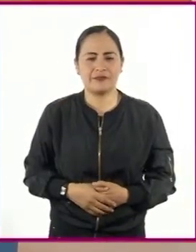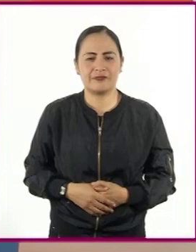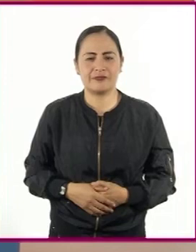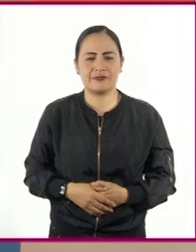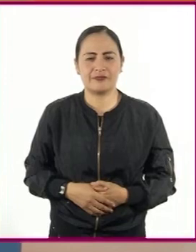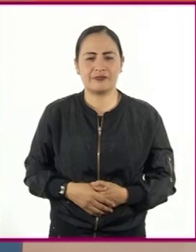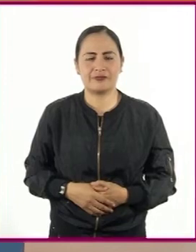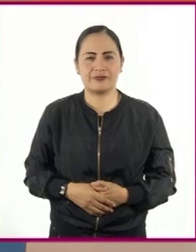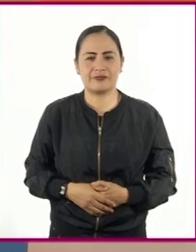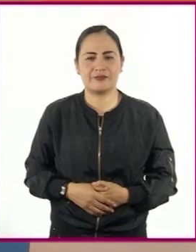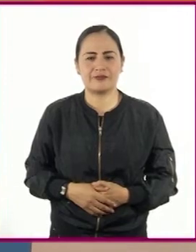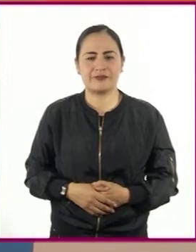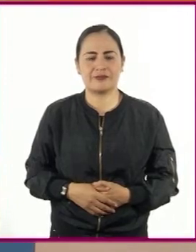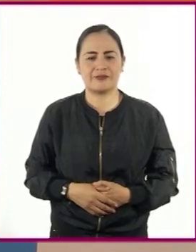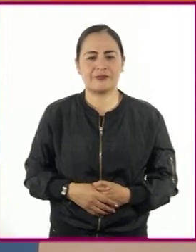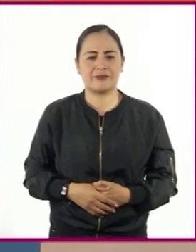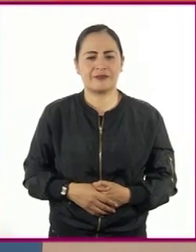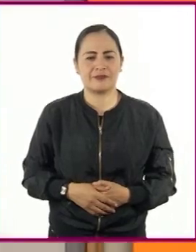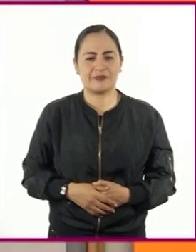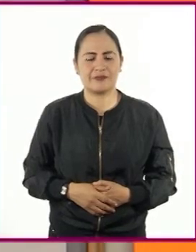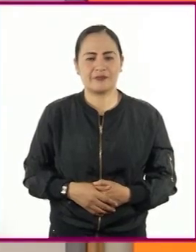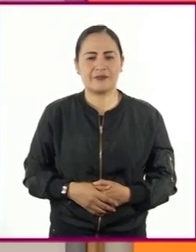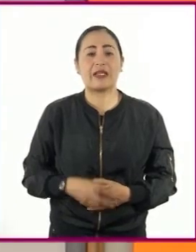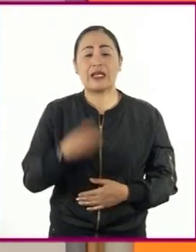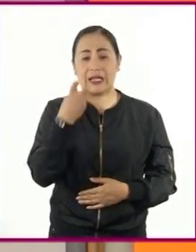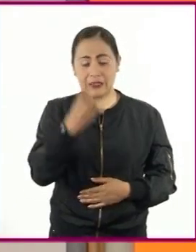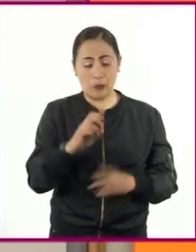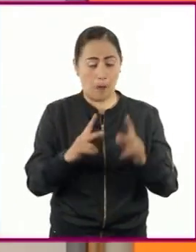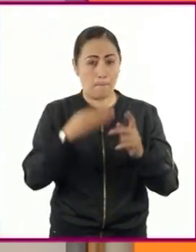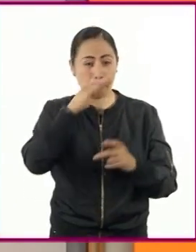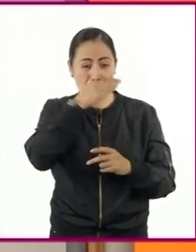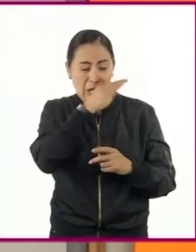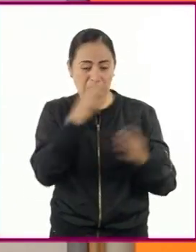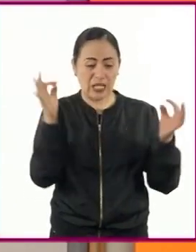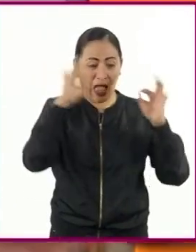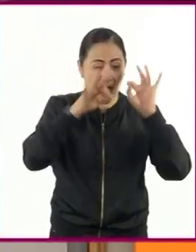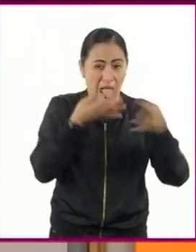Y va a ser una repelente a los insectos.